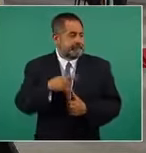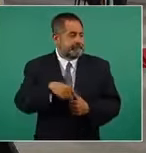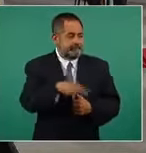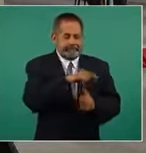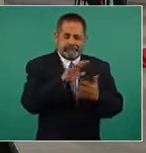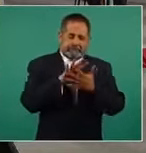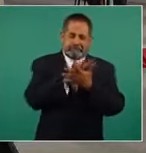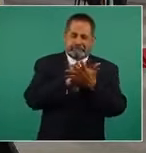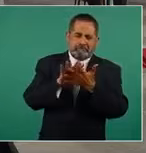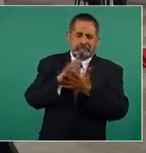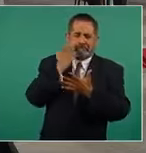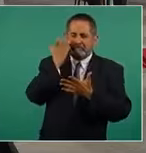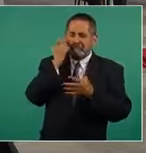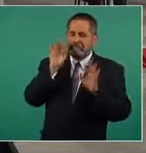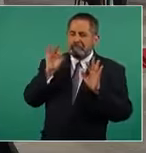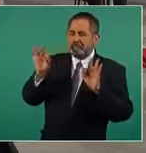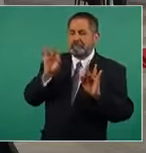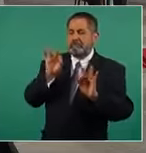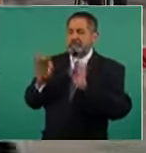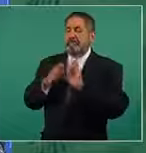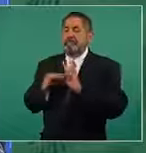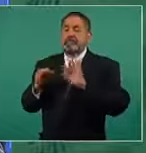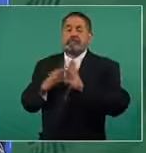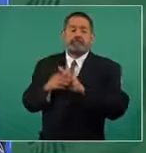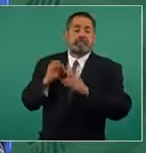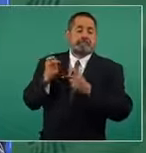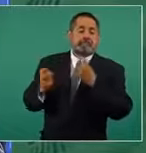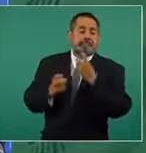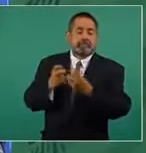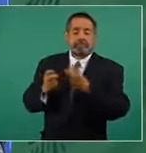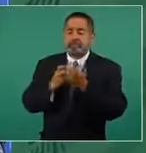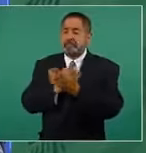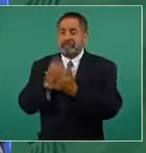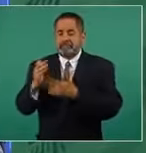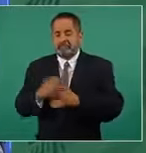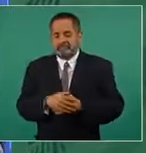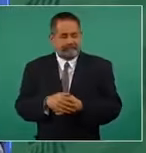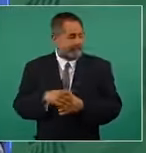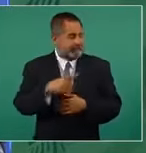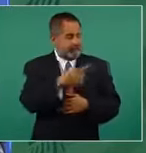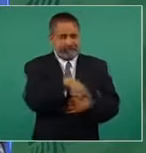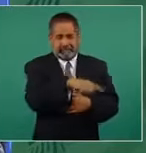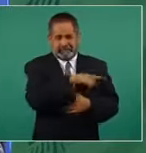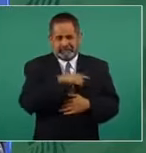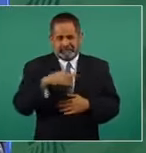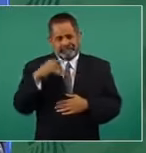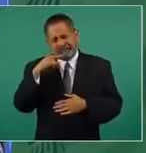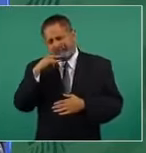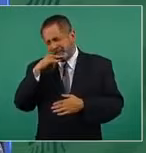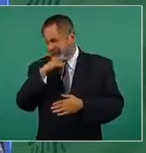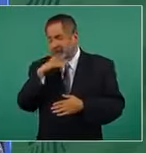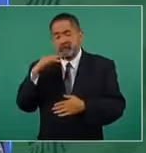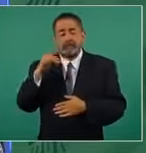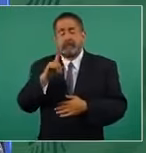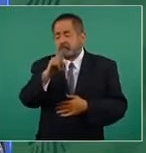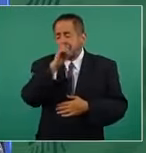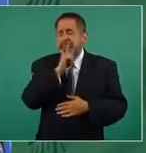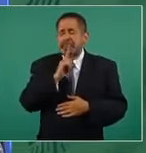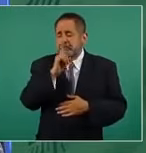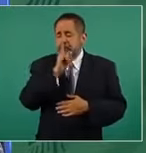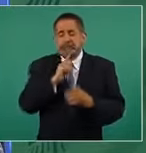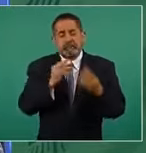mucho y son muy mentirosos los conservadores.